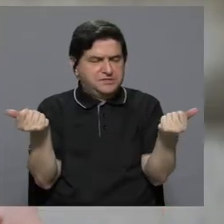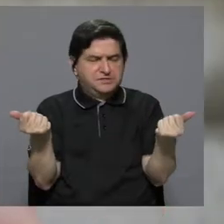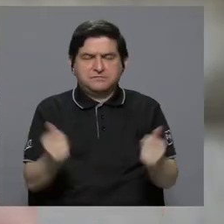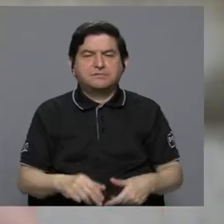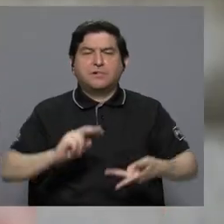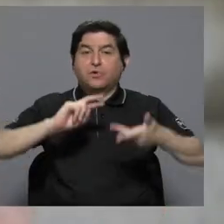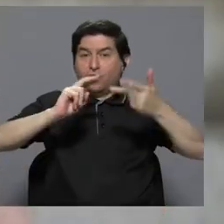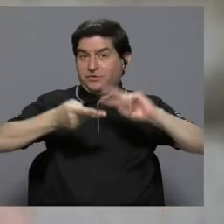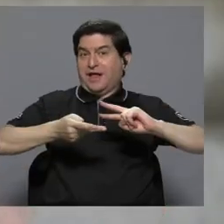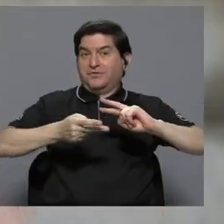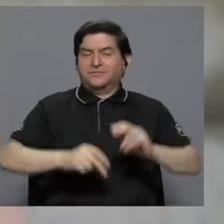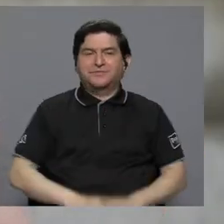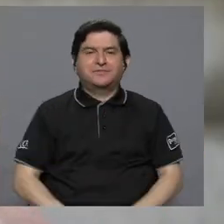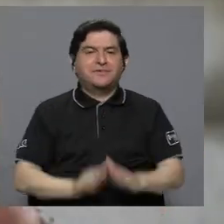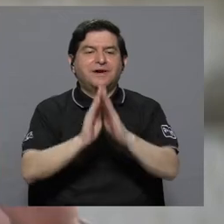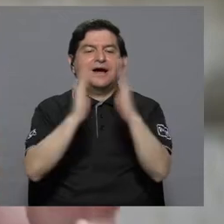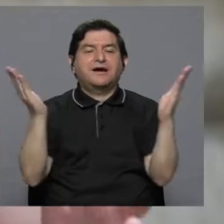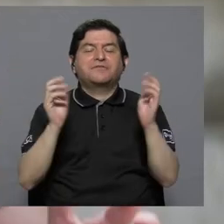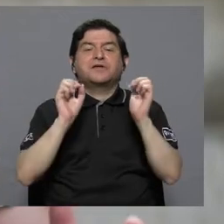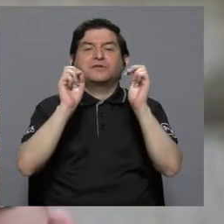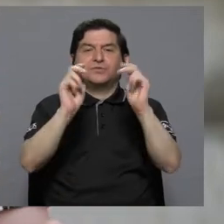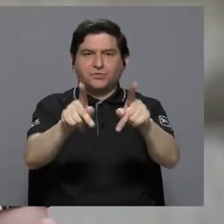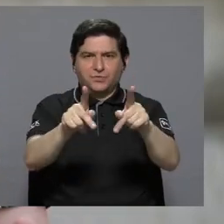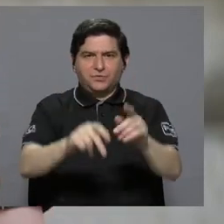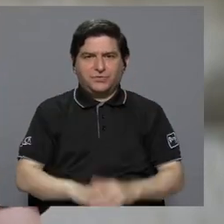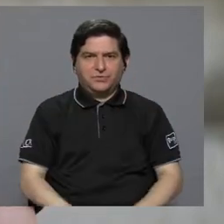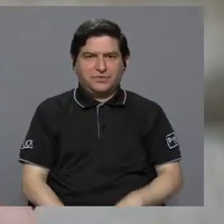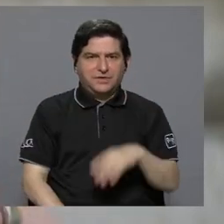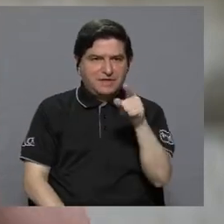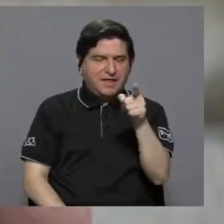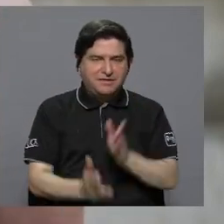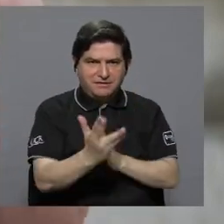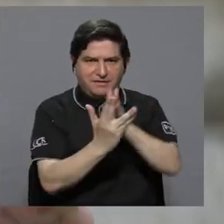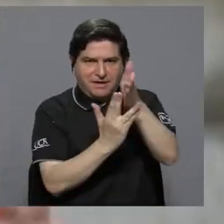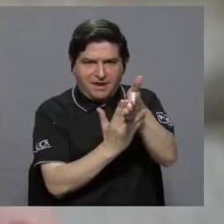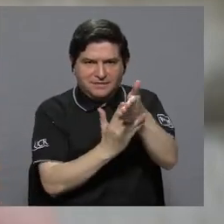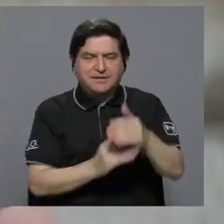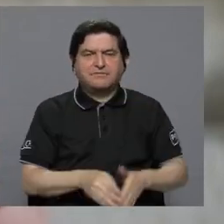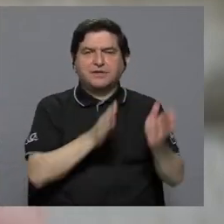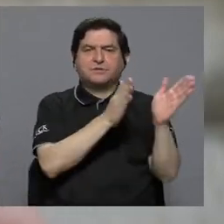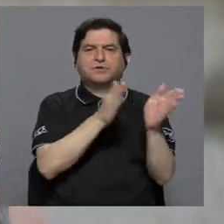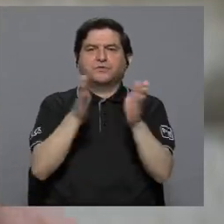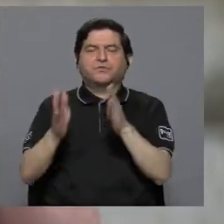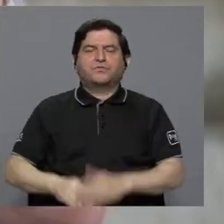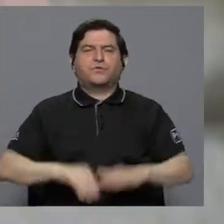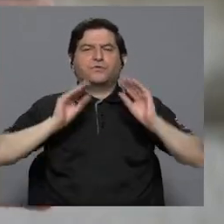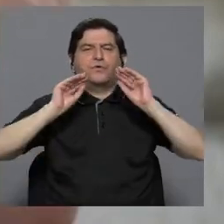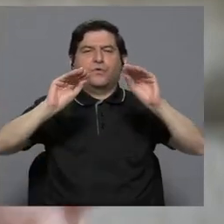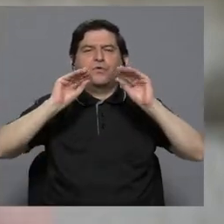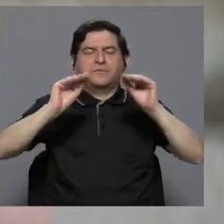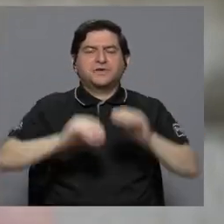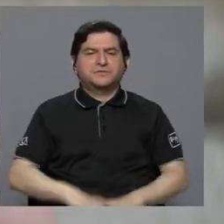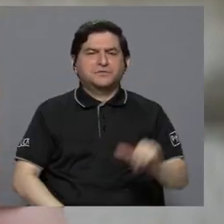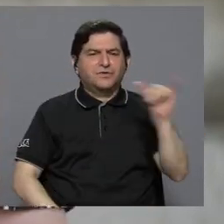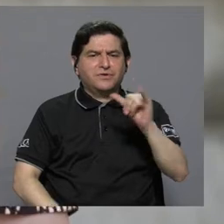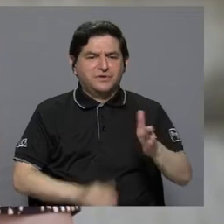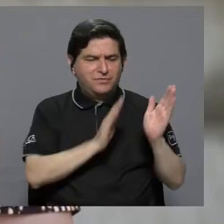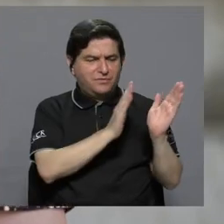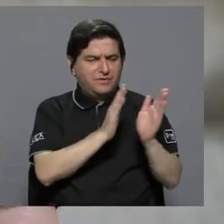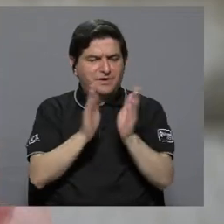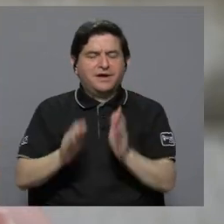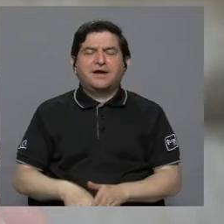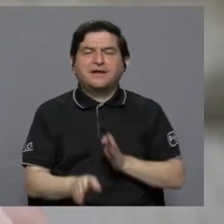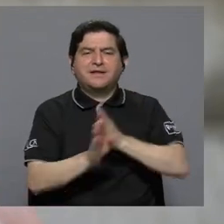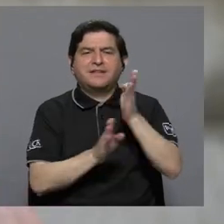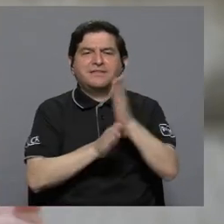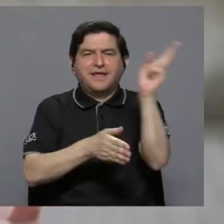Al contrario, le estamos abriendo las posibilidades de que a través de una formación académica, a través de una carrera